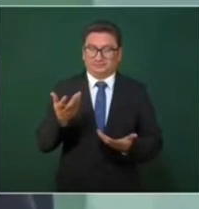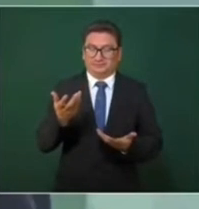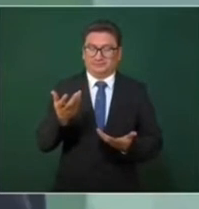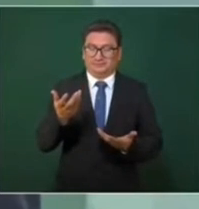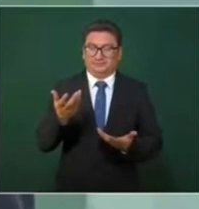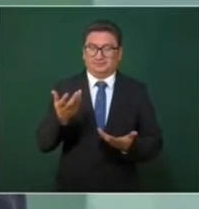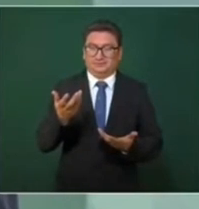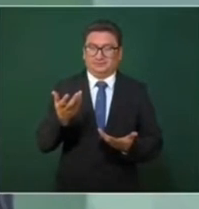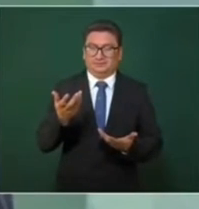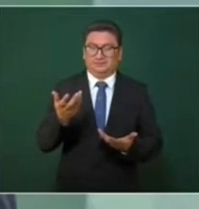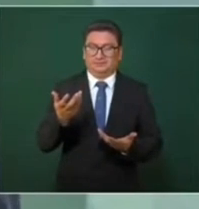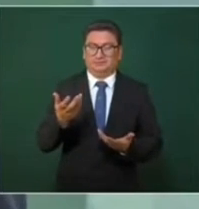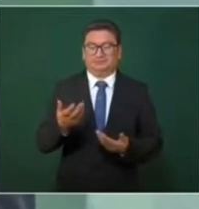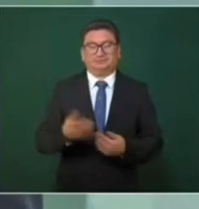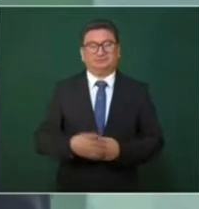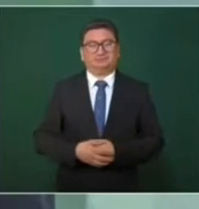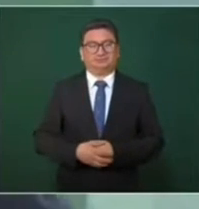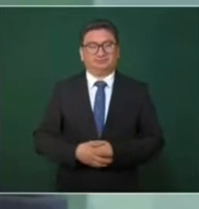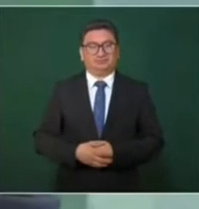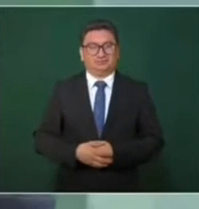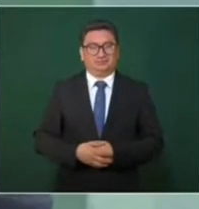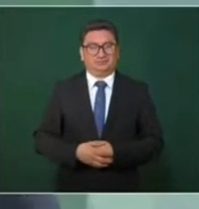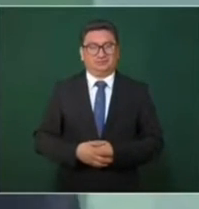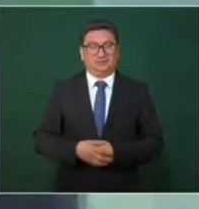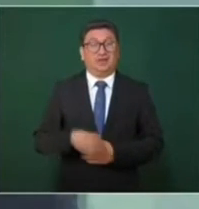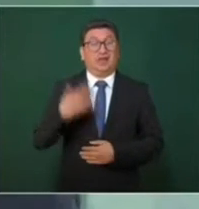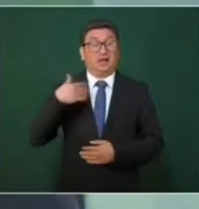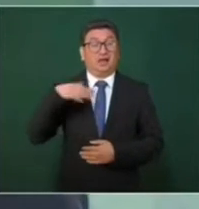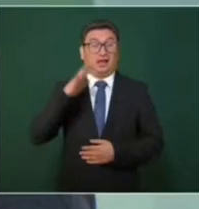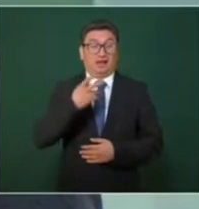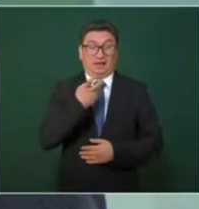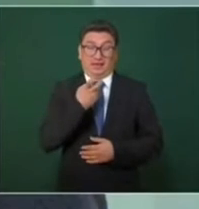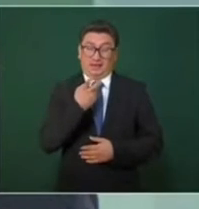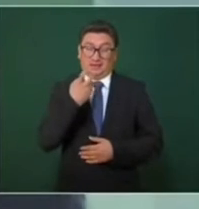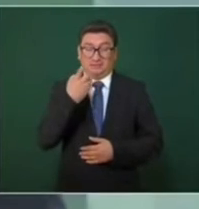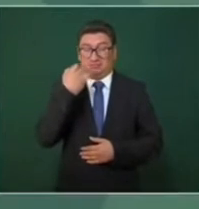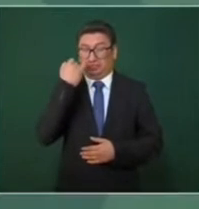eso que fue un exceso,